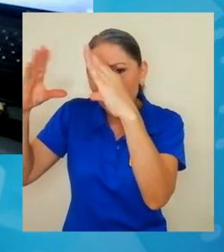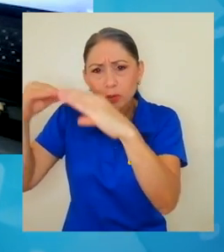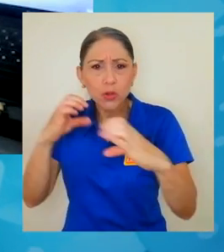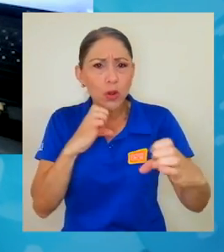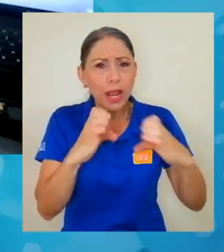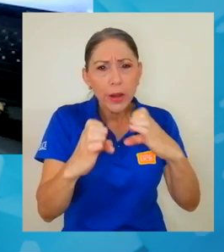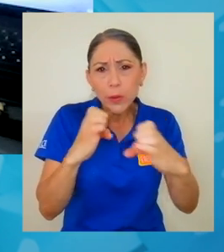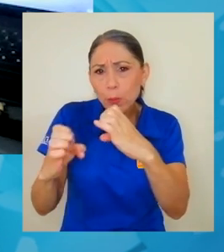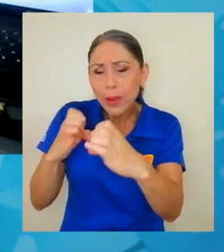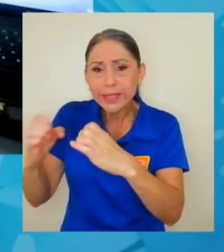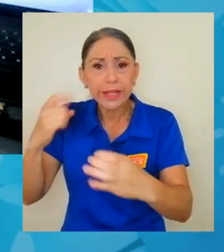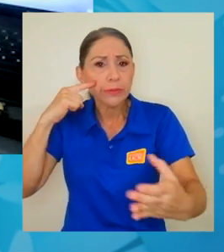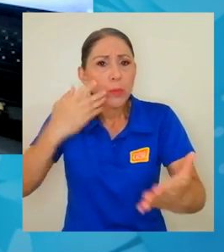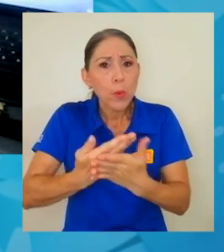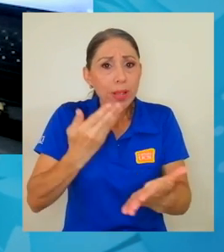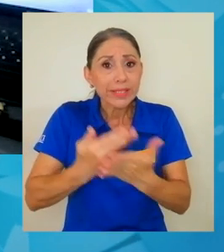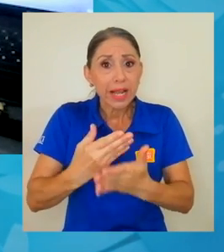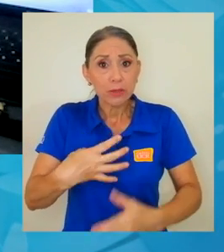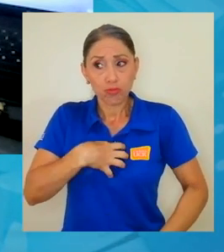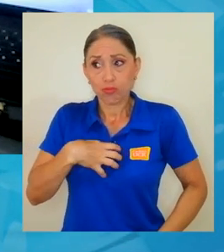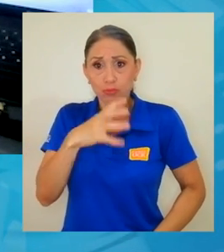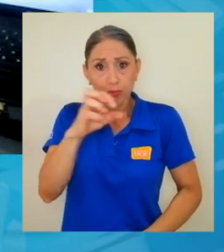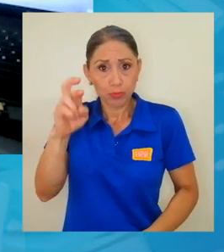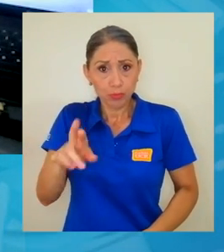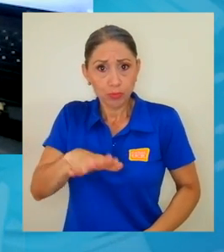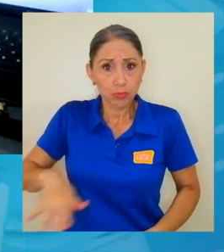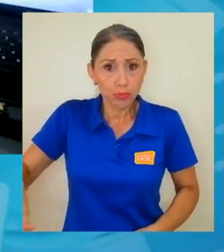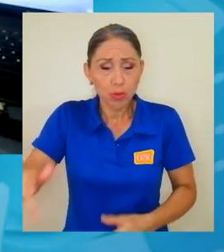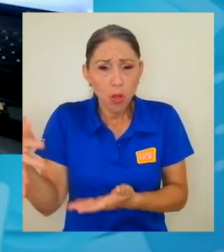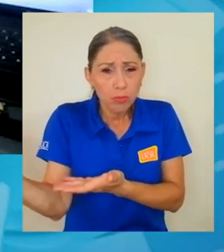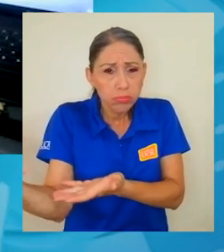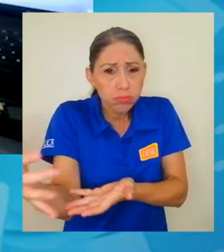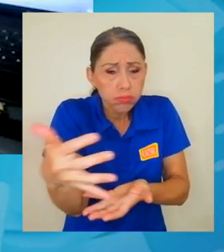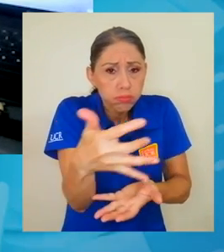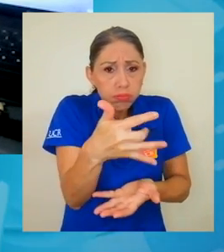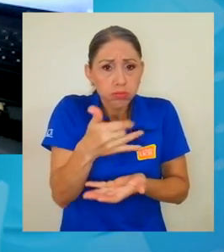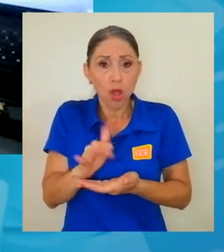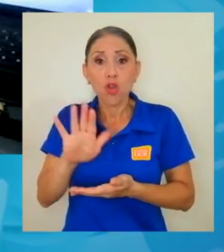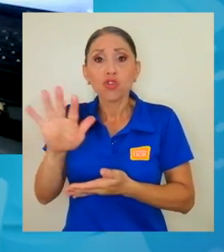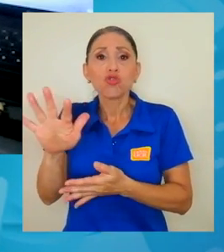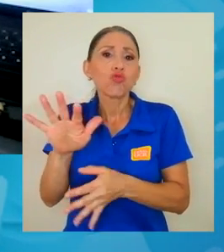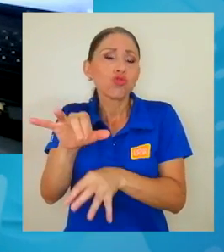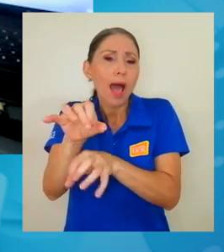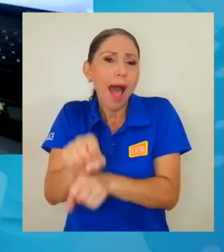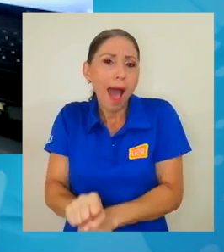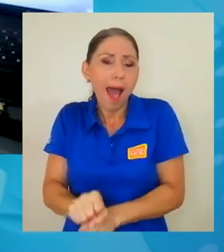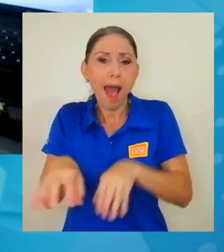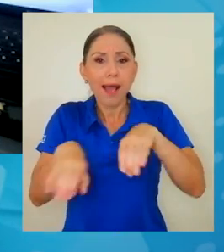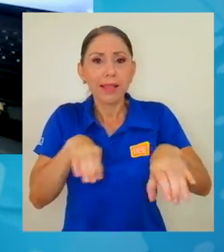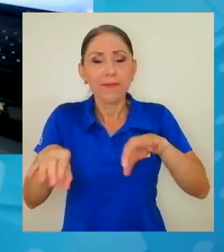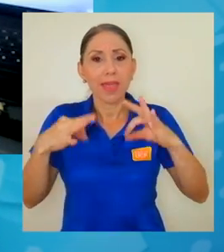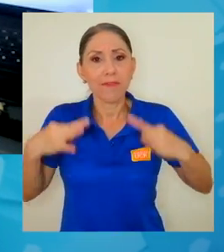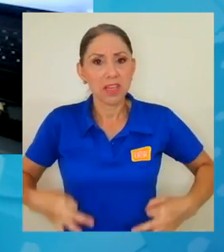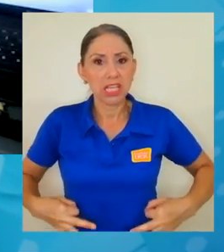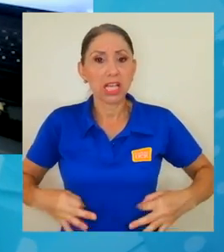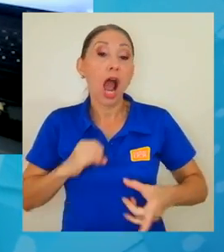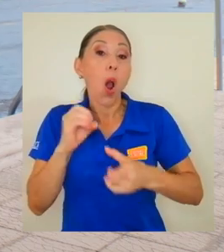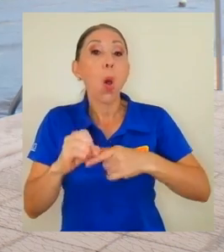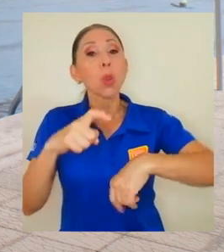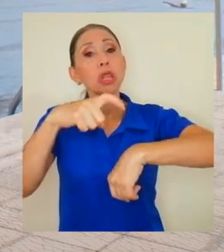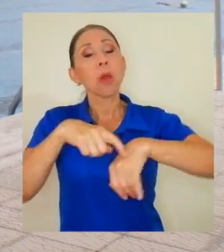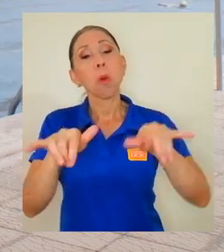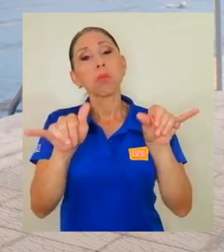de encuestas con muestras nacionales de la población en cuanto a sus hábitos de actividad física y tiempo sedentario,